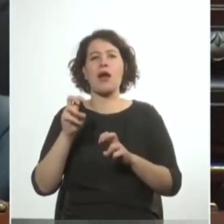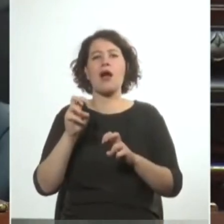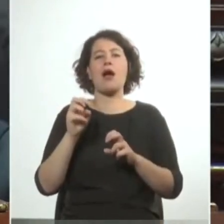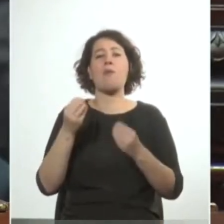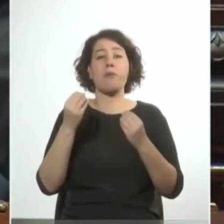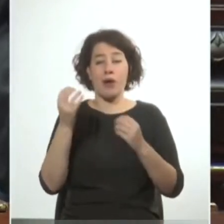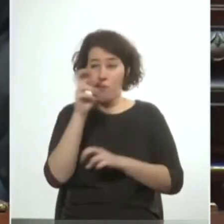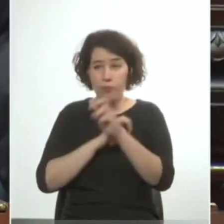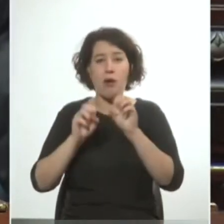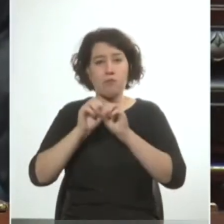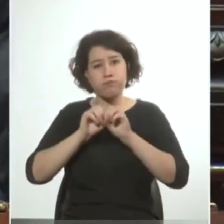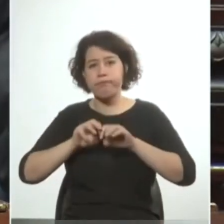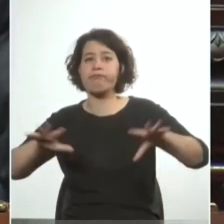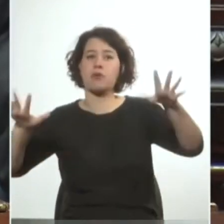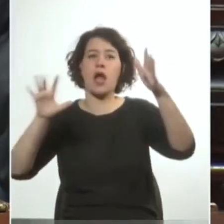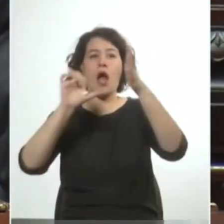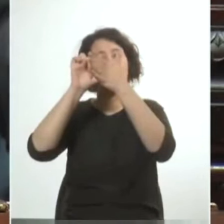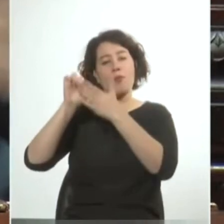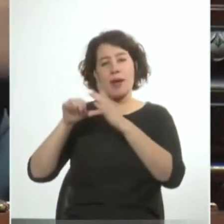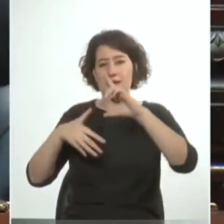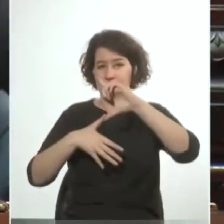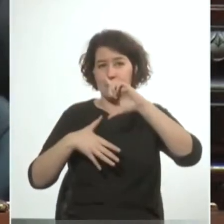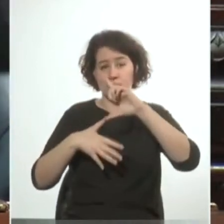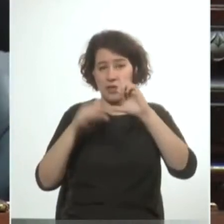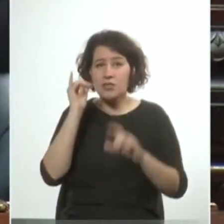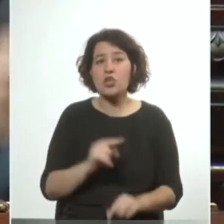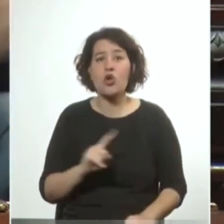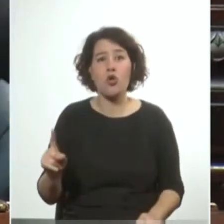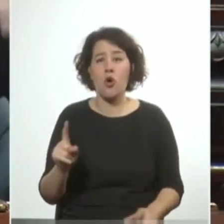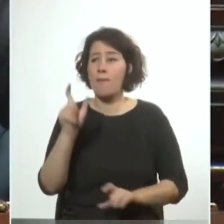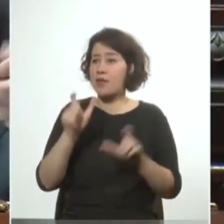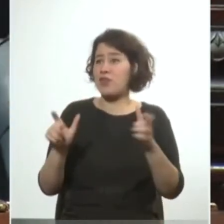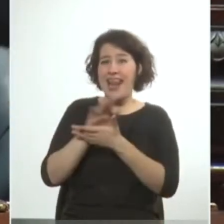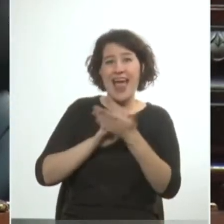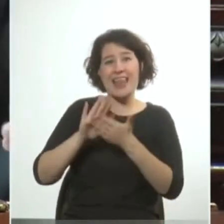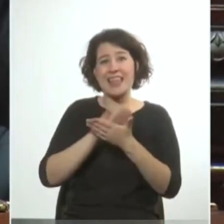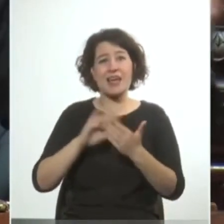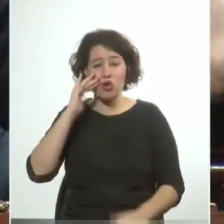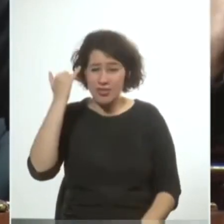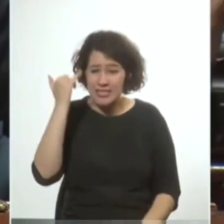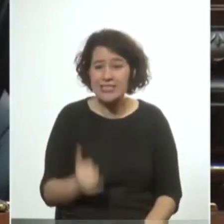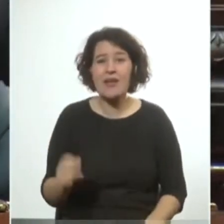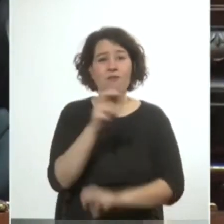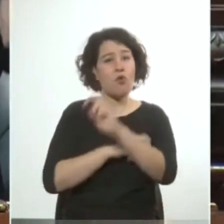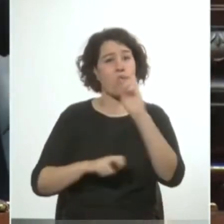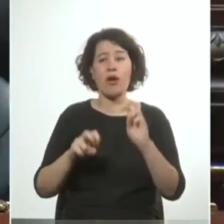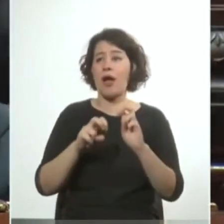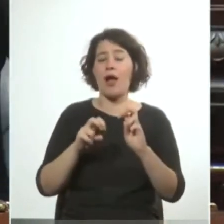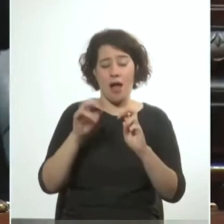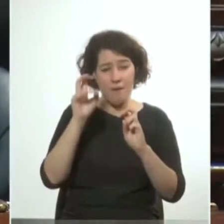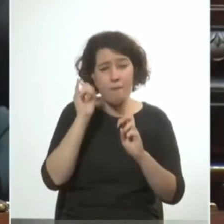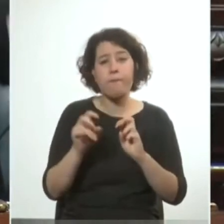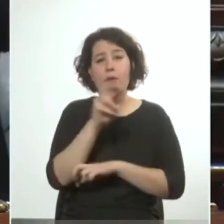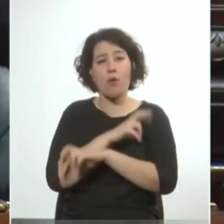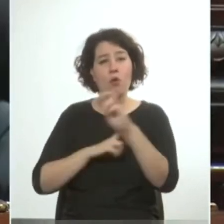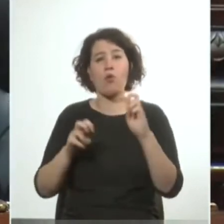qué hubo un intento de exportarla a toda Latinoamérica? hubo o no hubo nadie lo reconoce lo hubo y hubo un intento